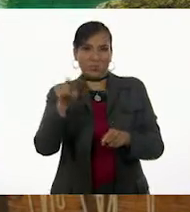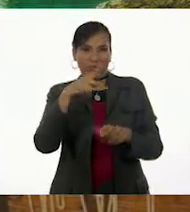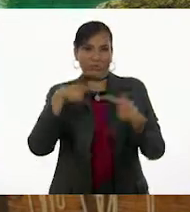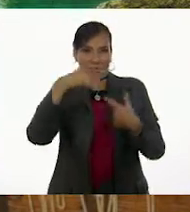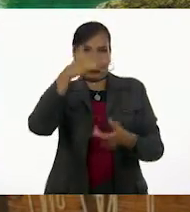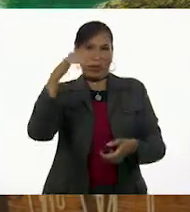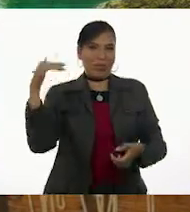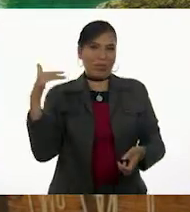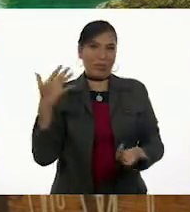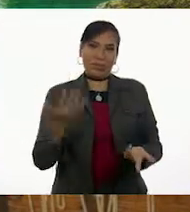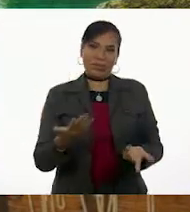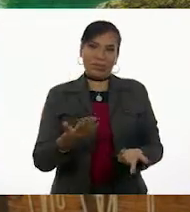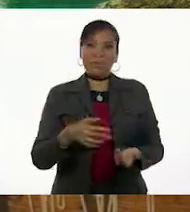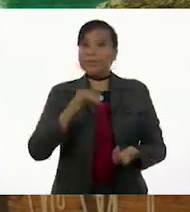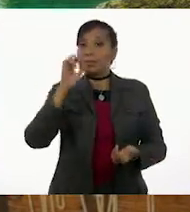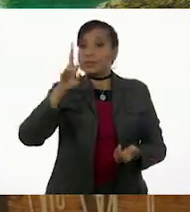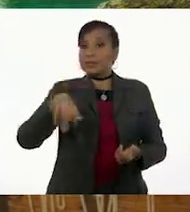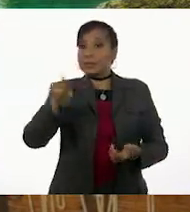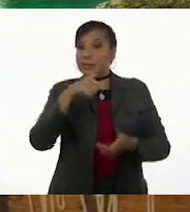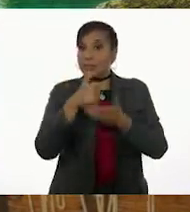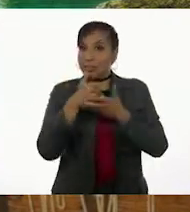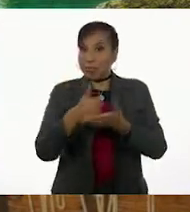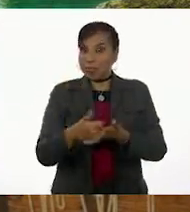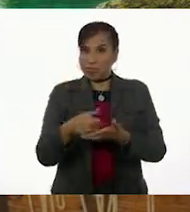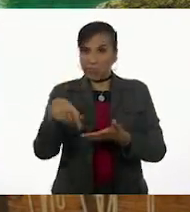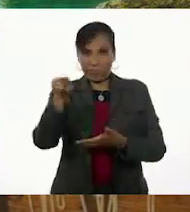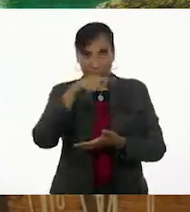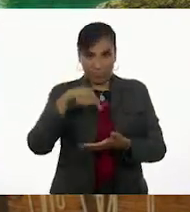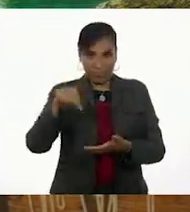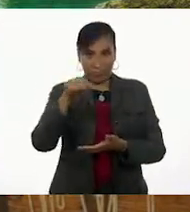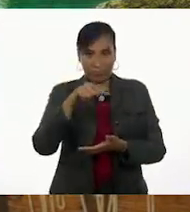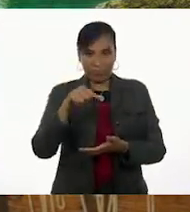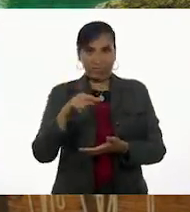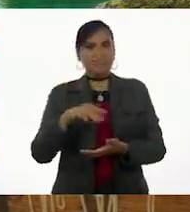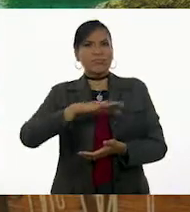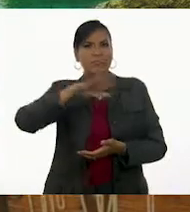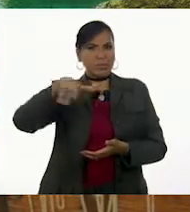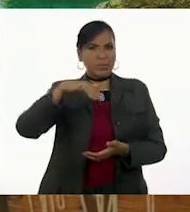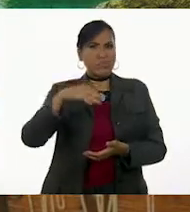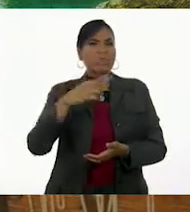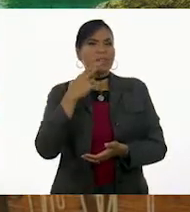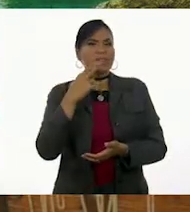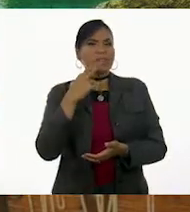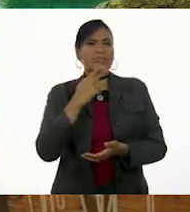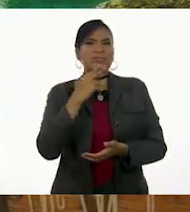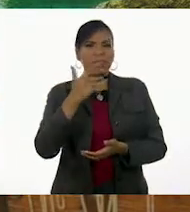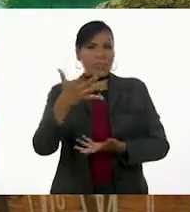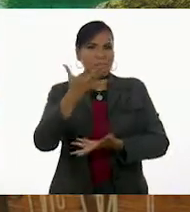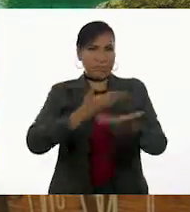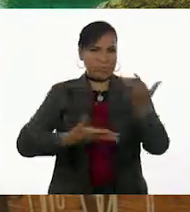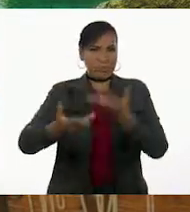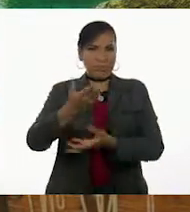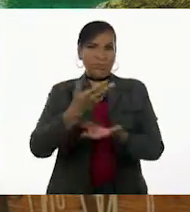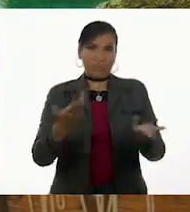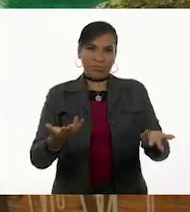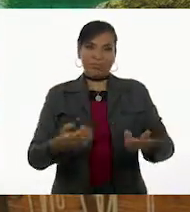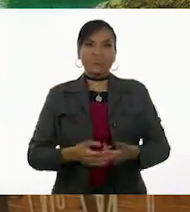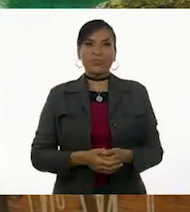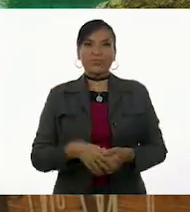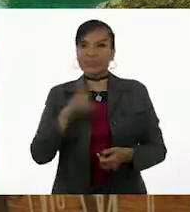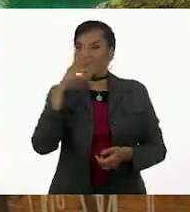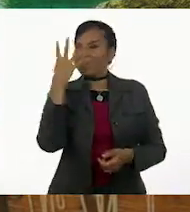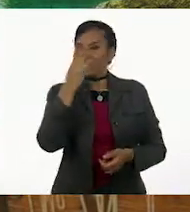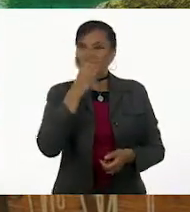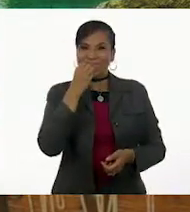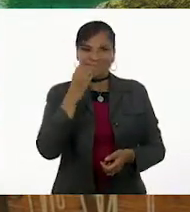adultos. Si en verdad se ayudan unos a otros y buscan el bienestar común. ¡Oh, qué